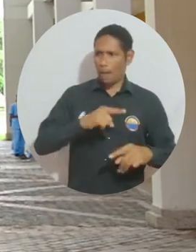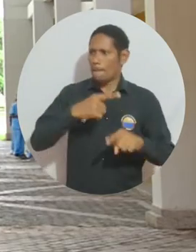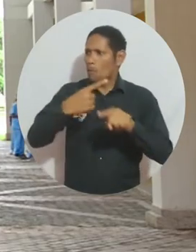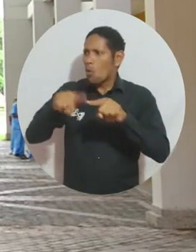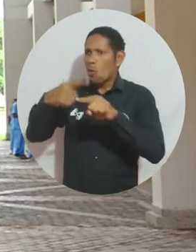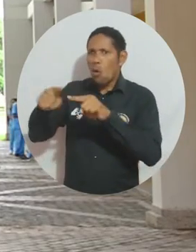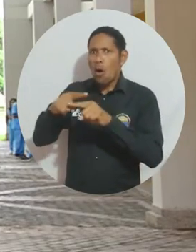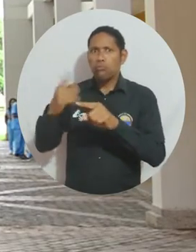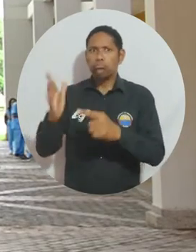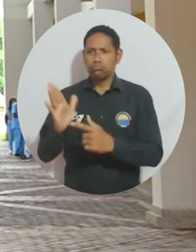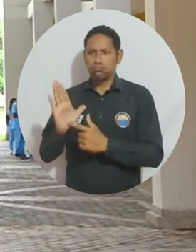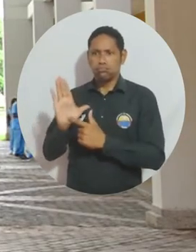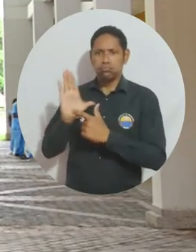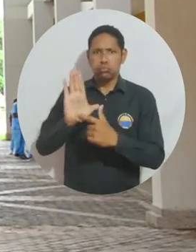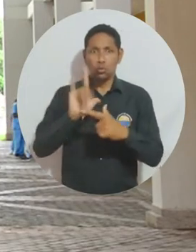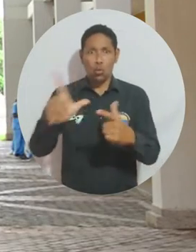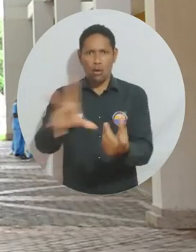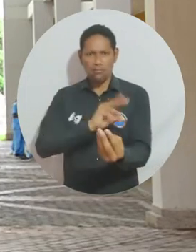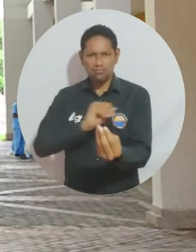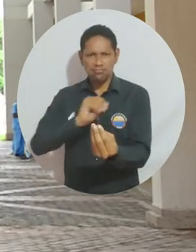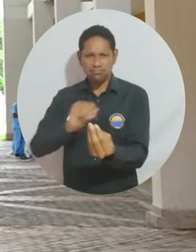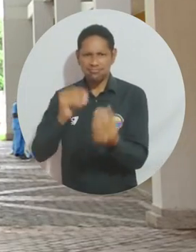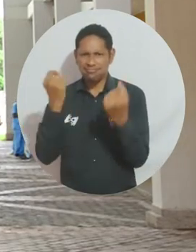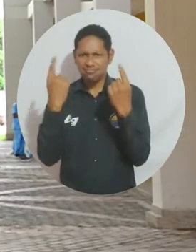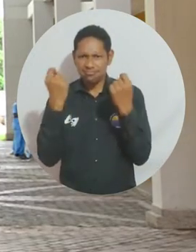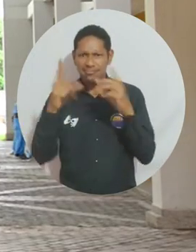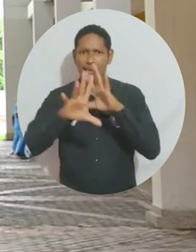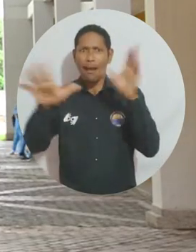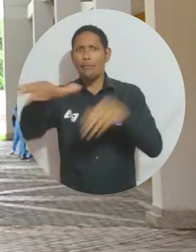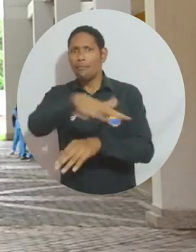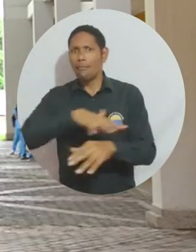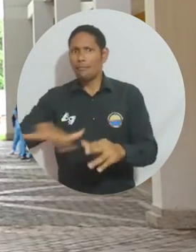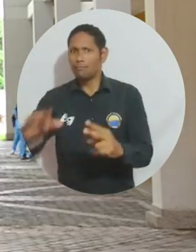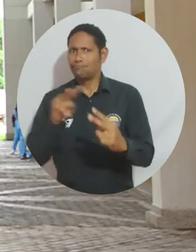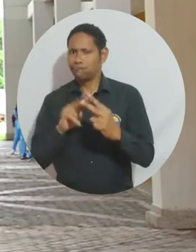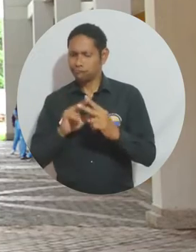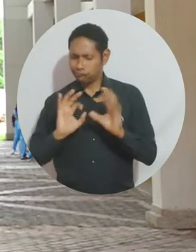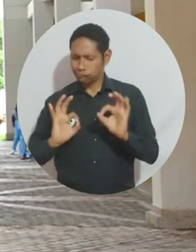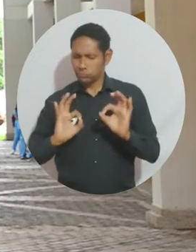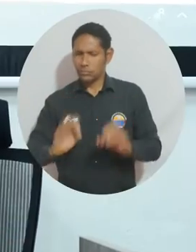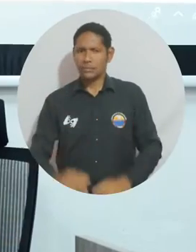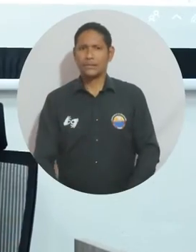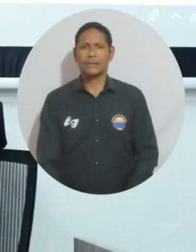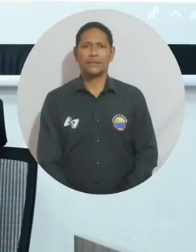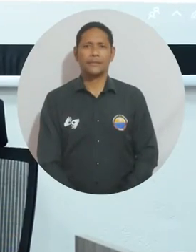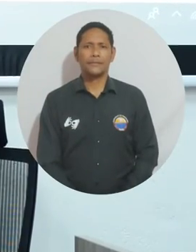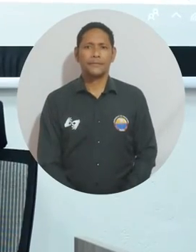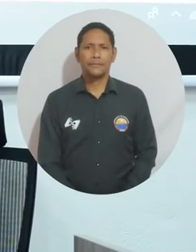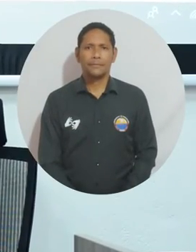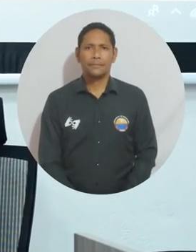no solo de la Universidad Magdalena, sino a los demás, una buena formación y un buen entendimiento del contexto social donde vivimos.